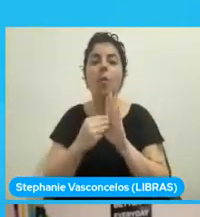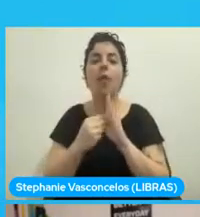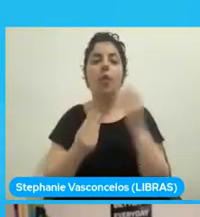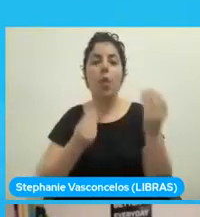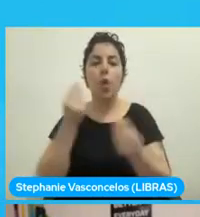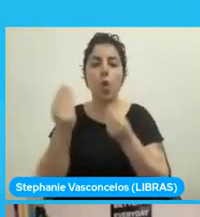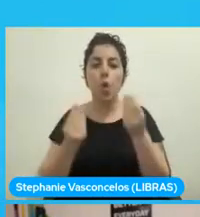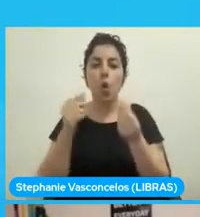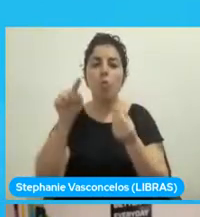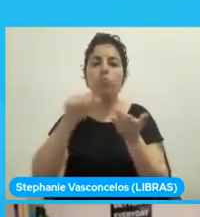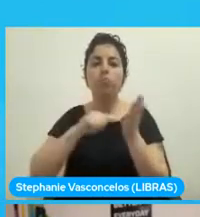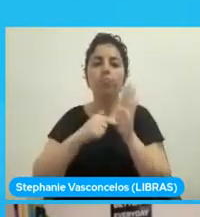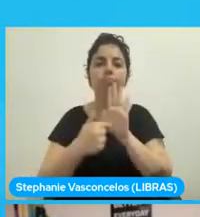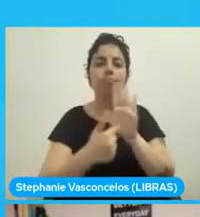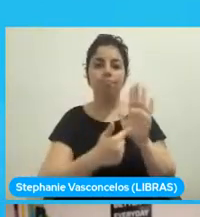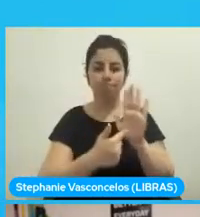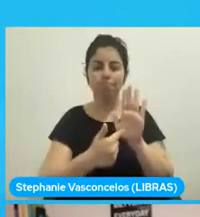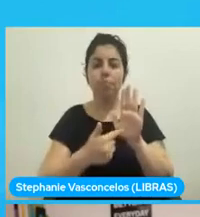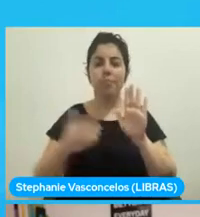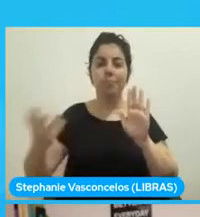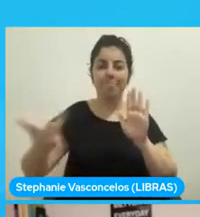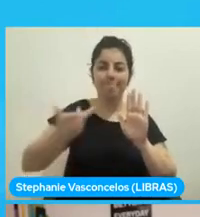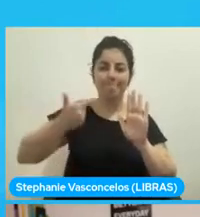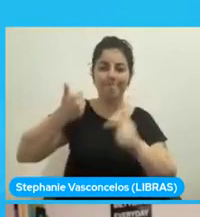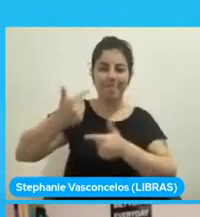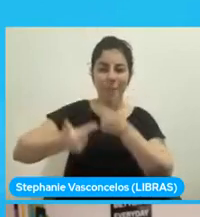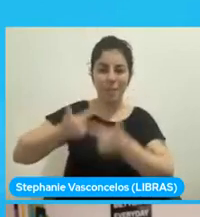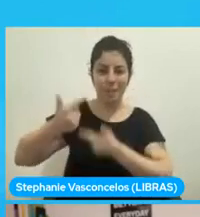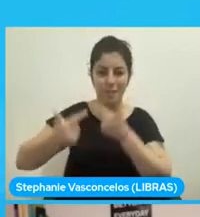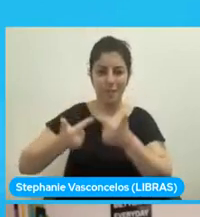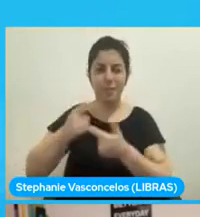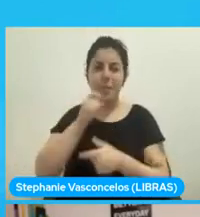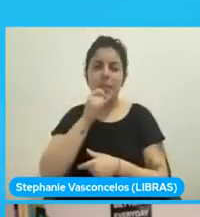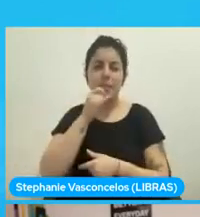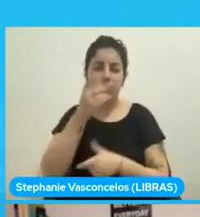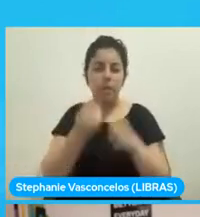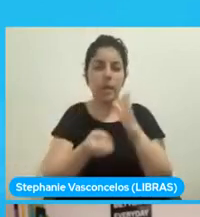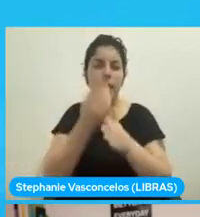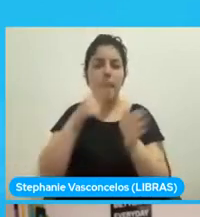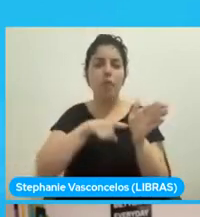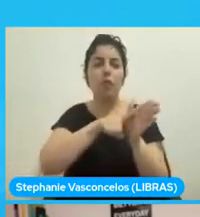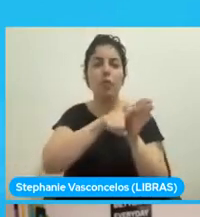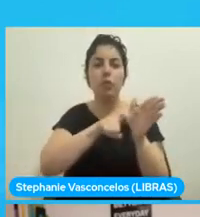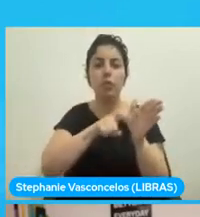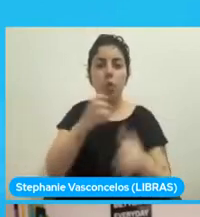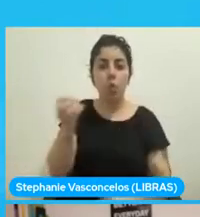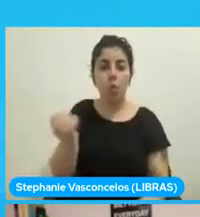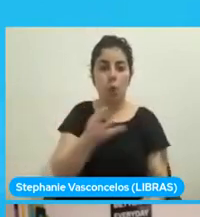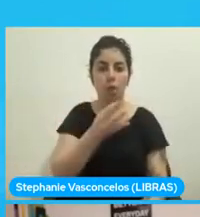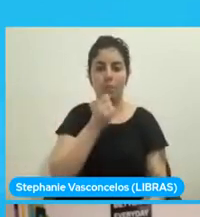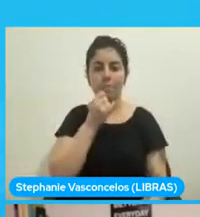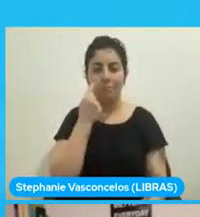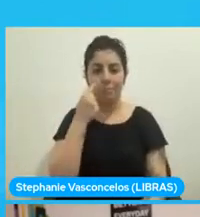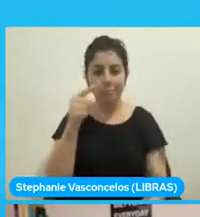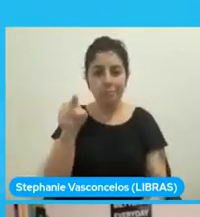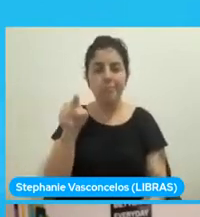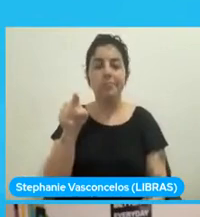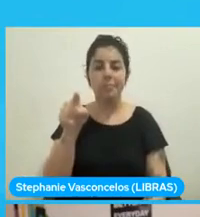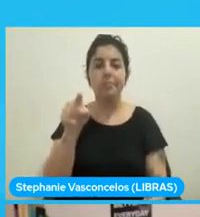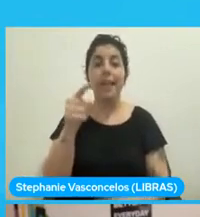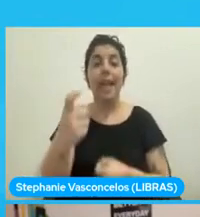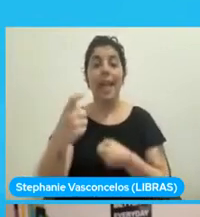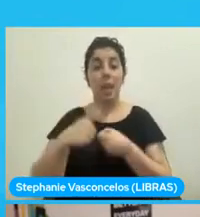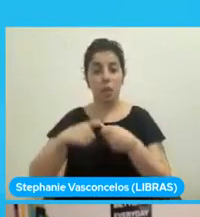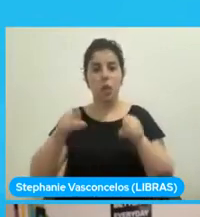el performance. Vamos a crear una función nueva y la función va a retornar un entero